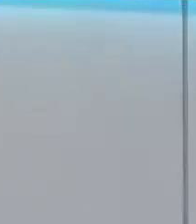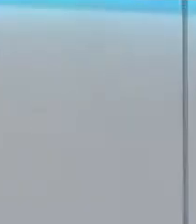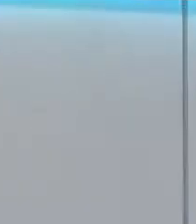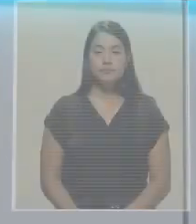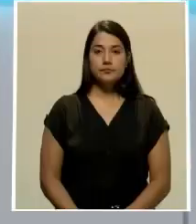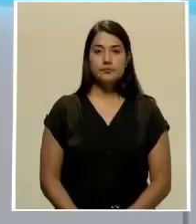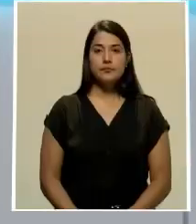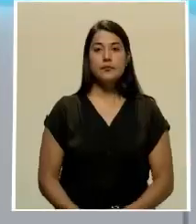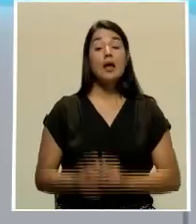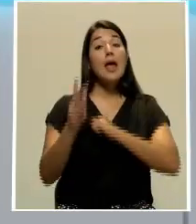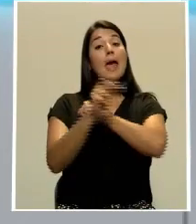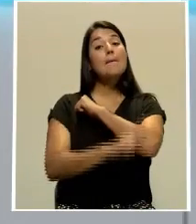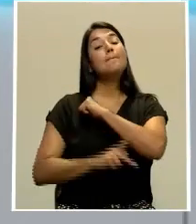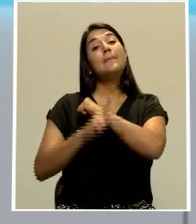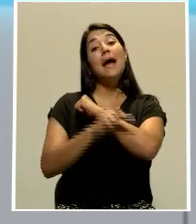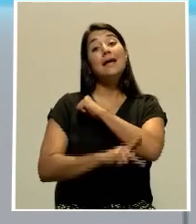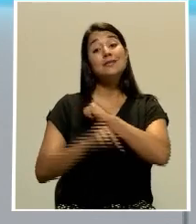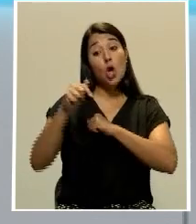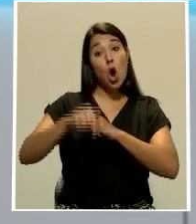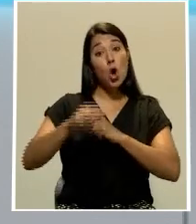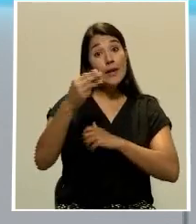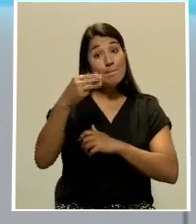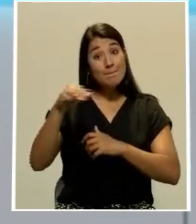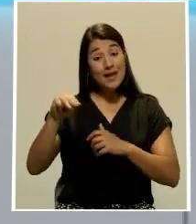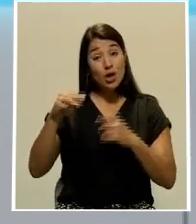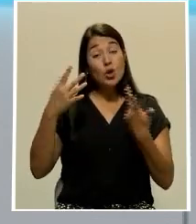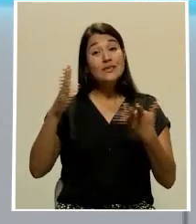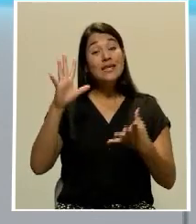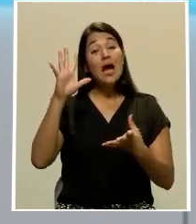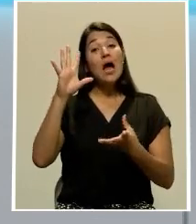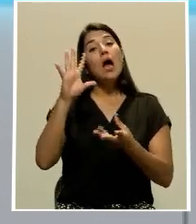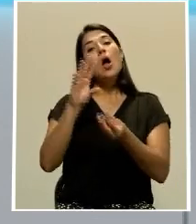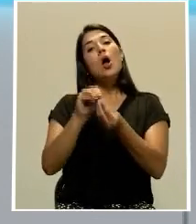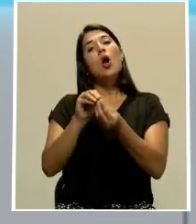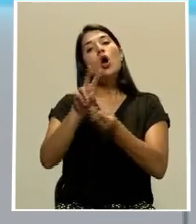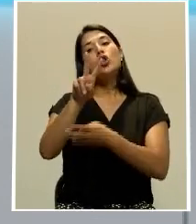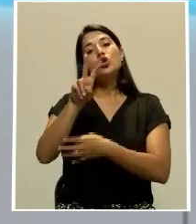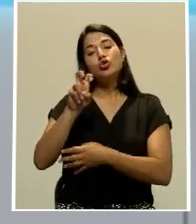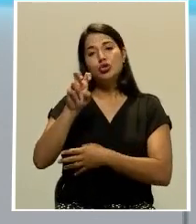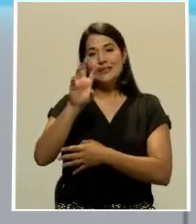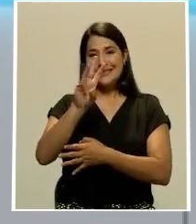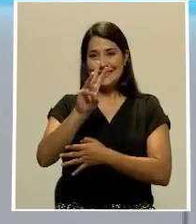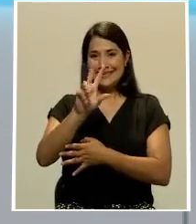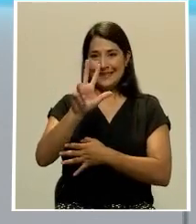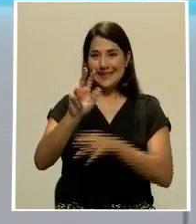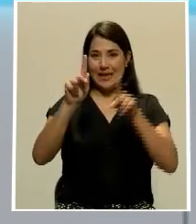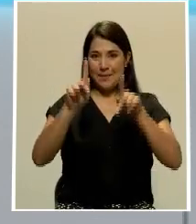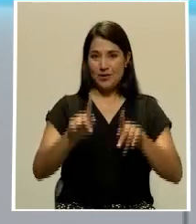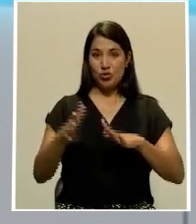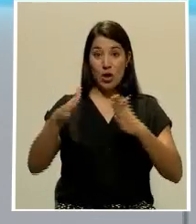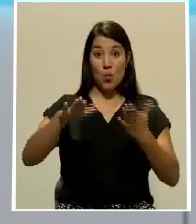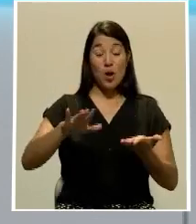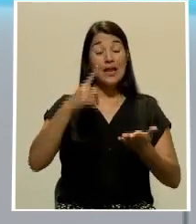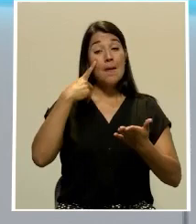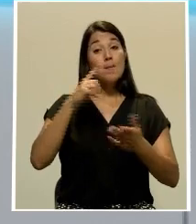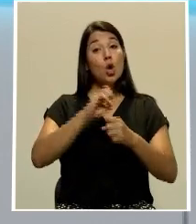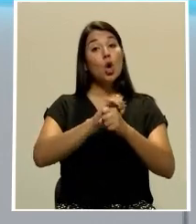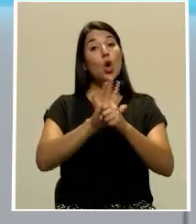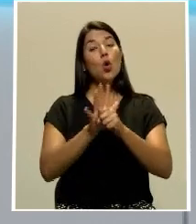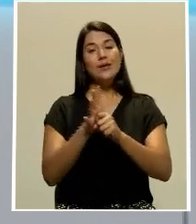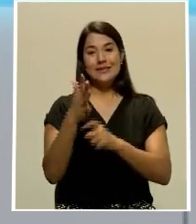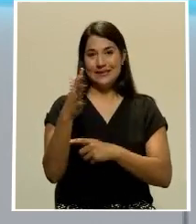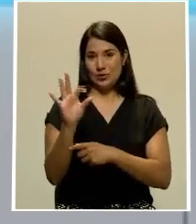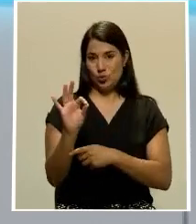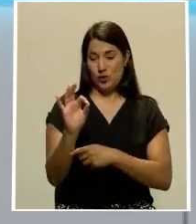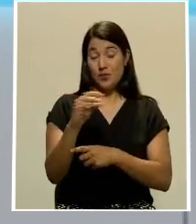El país llega este miércoles a las 263 muertes por COVID-19 y